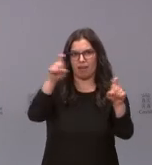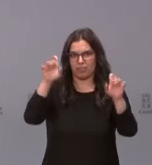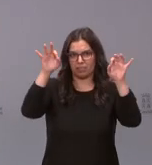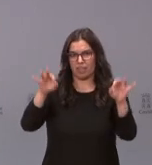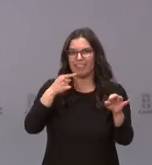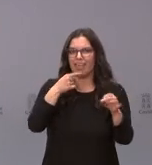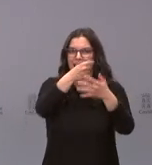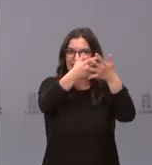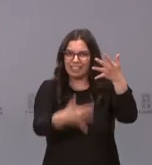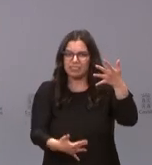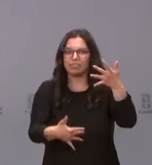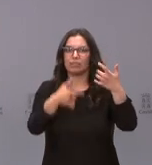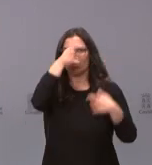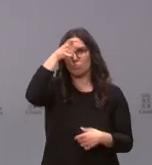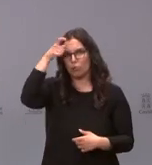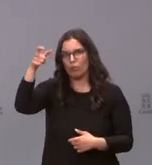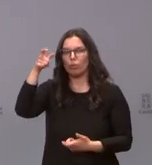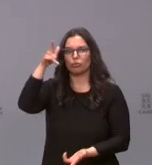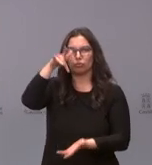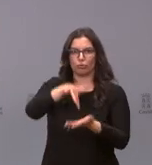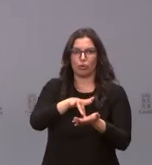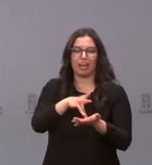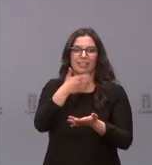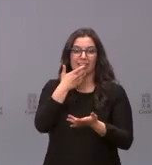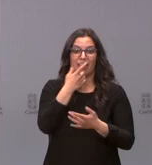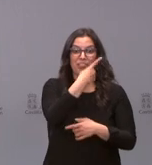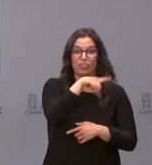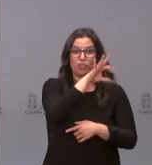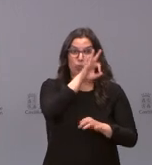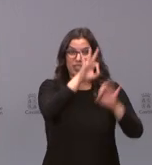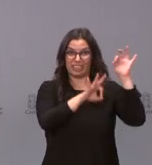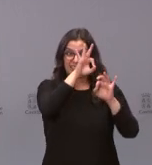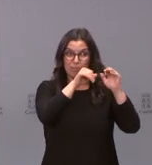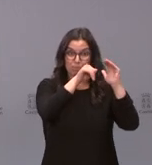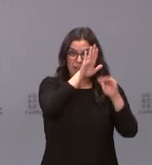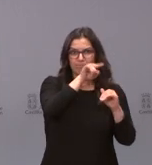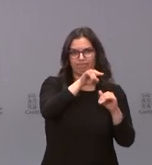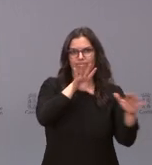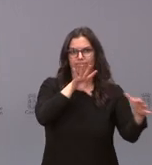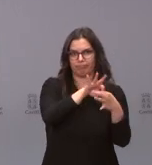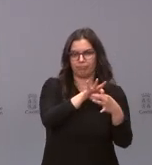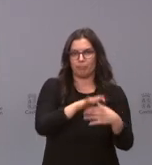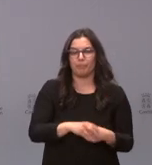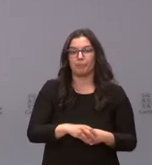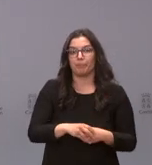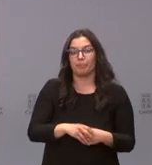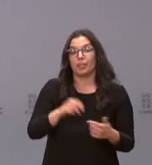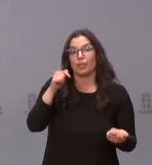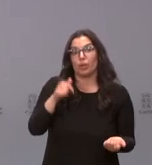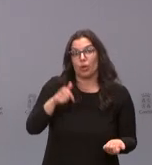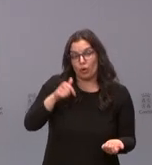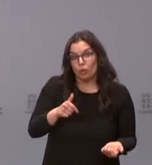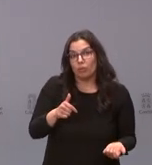que se encuentren por encima de esta incidencia. Insisto que hoy tienen la oportunidad de